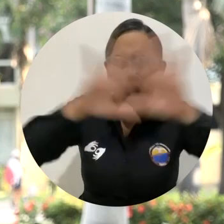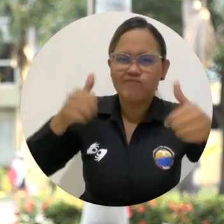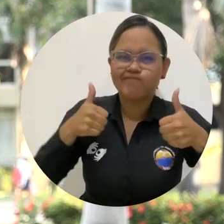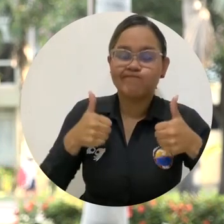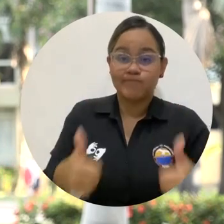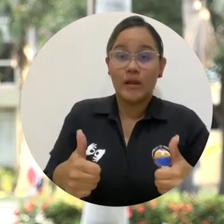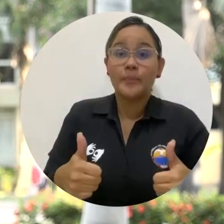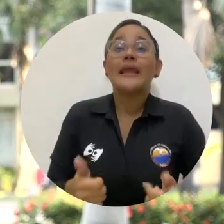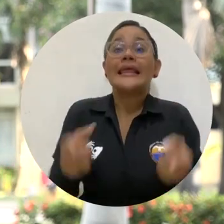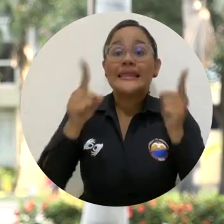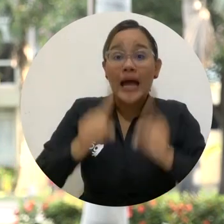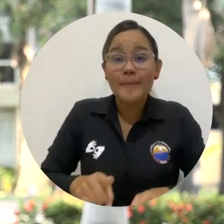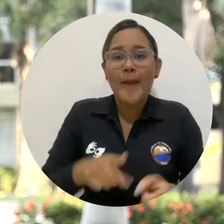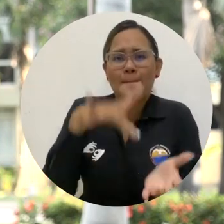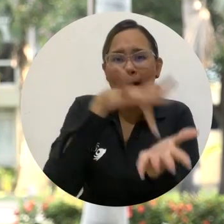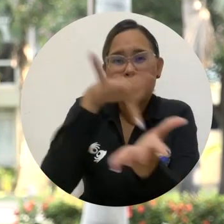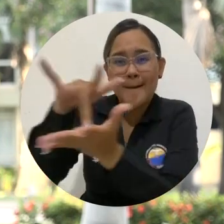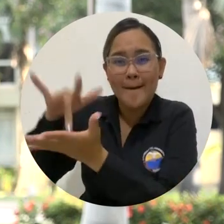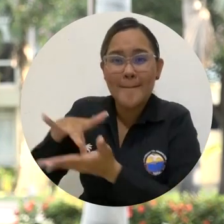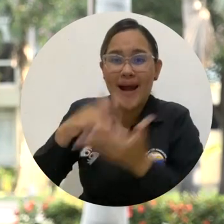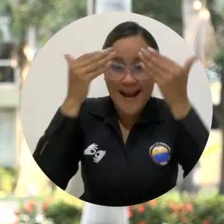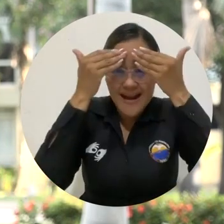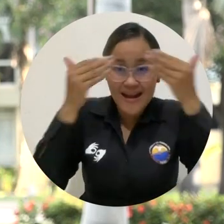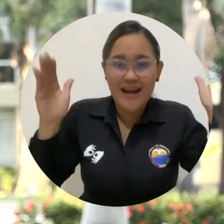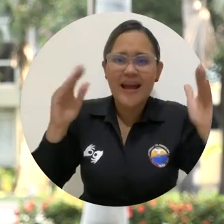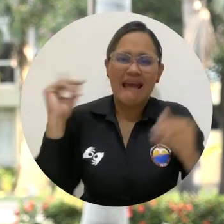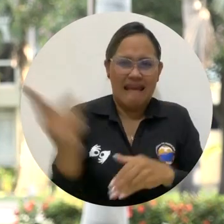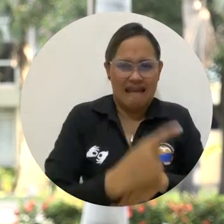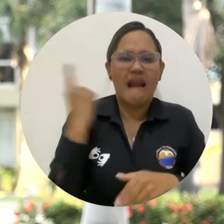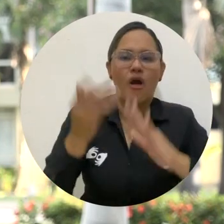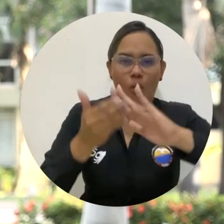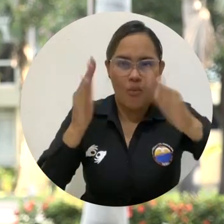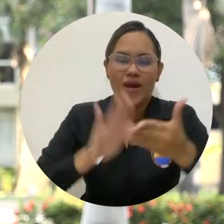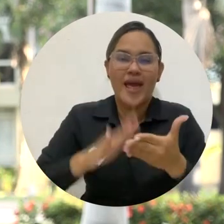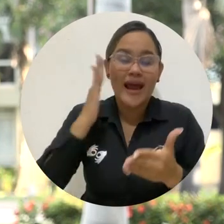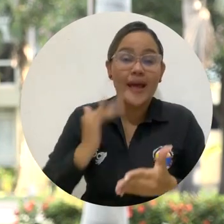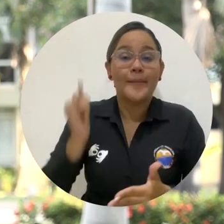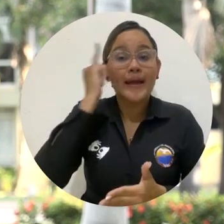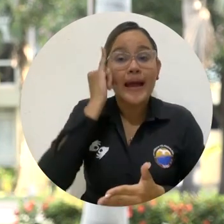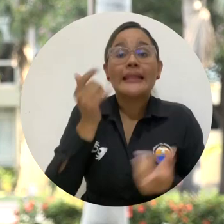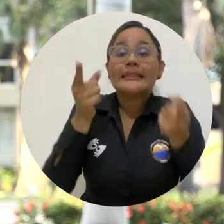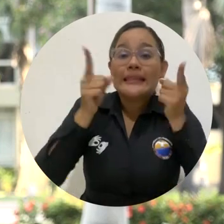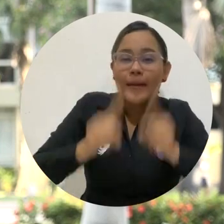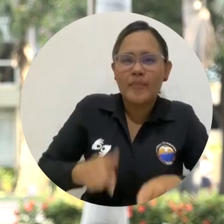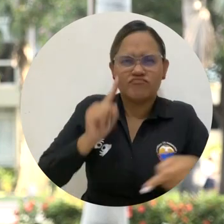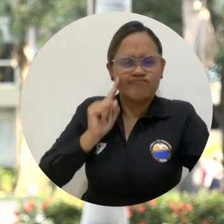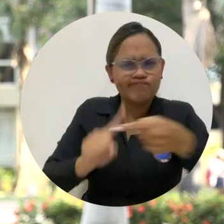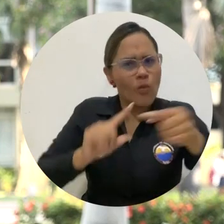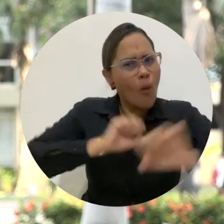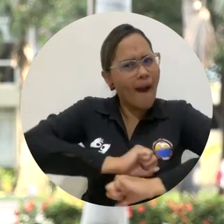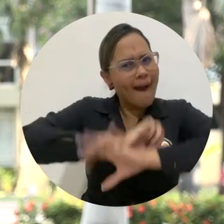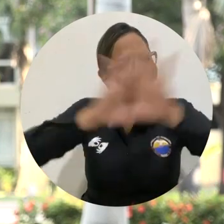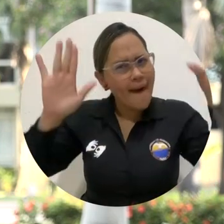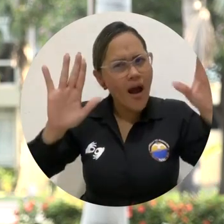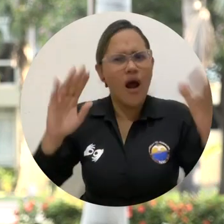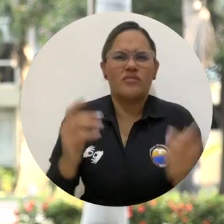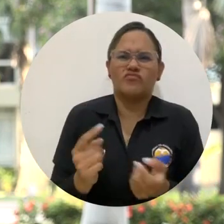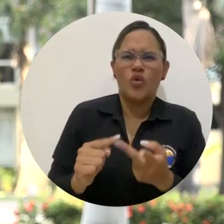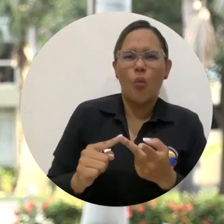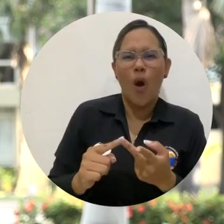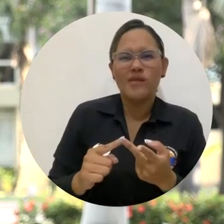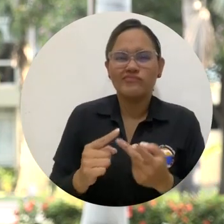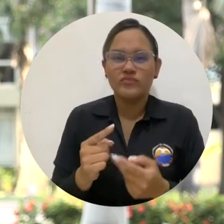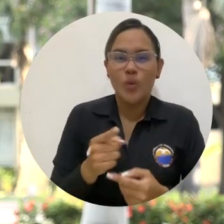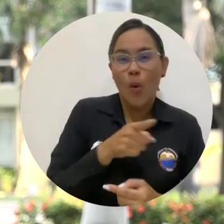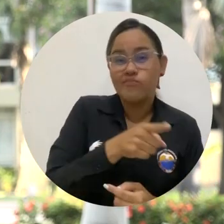garantista. Y con la finalidad de garantizar la participación democrática de la comunidad académica, así como mantener la